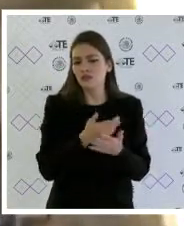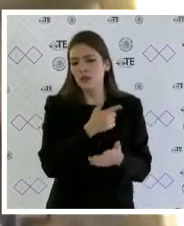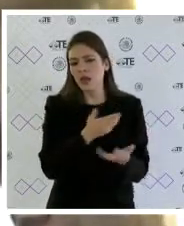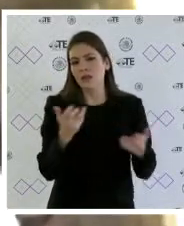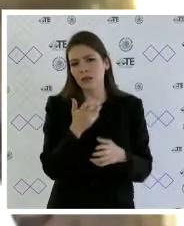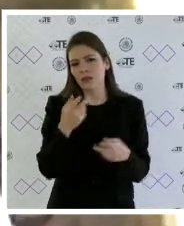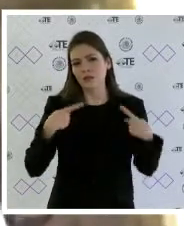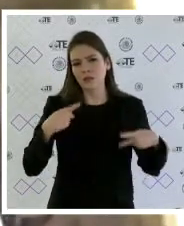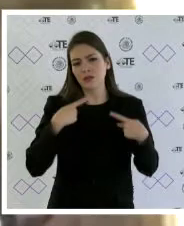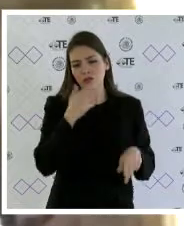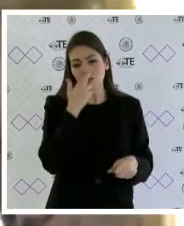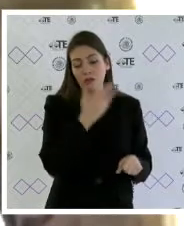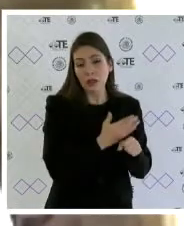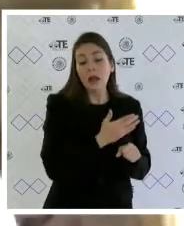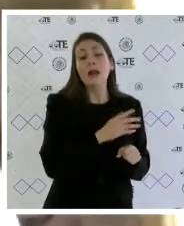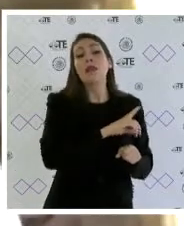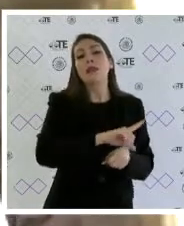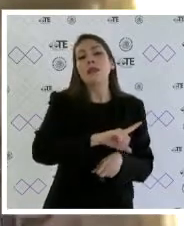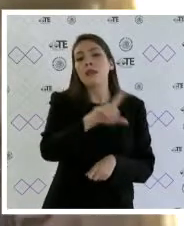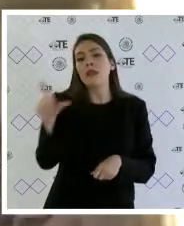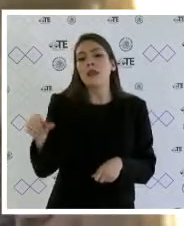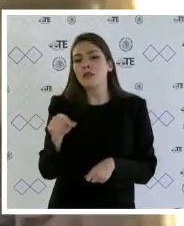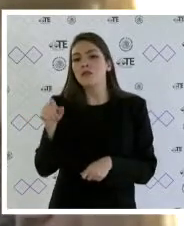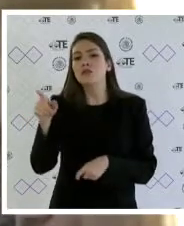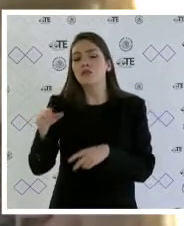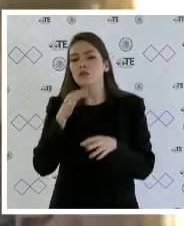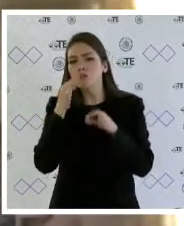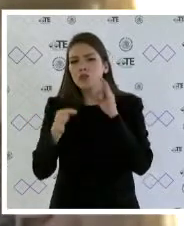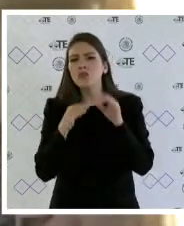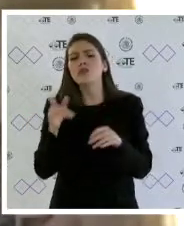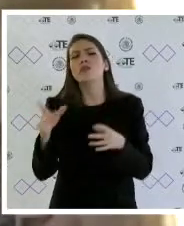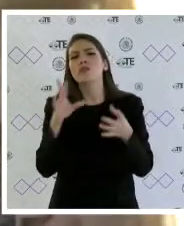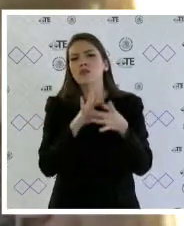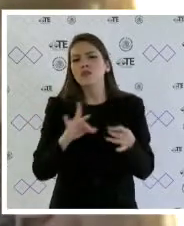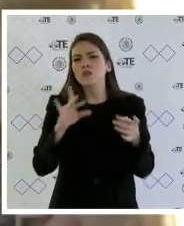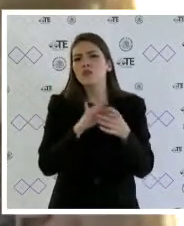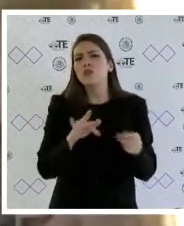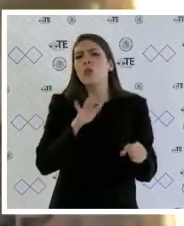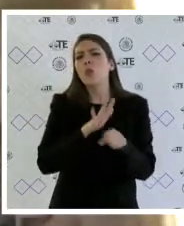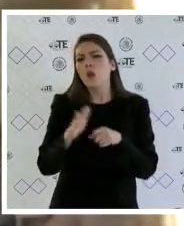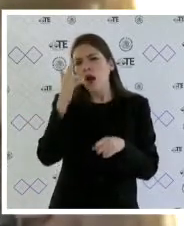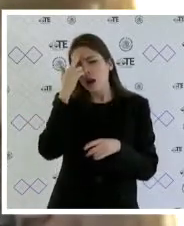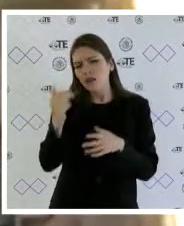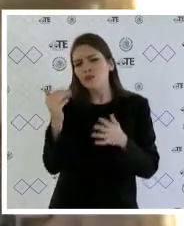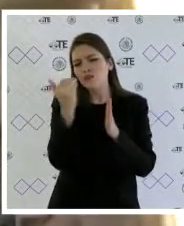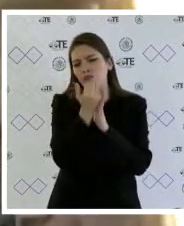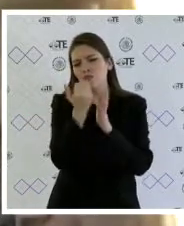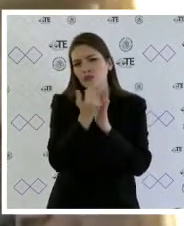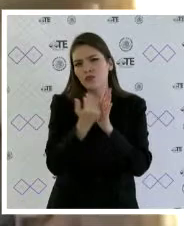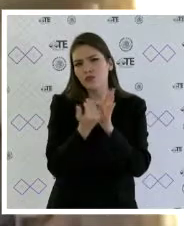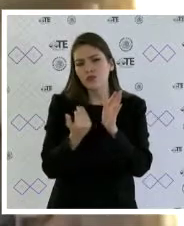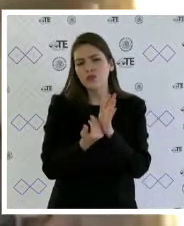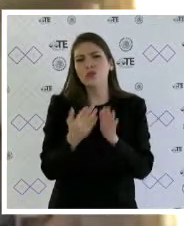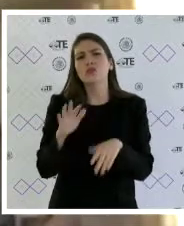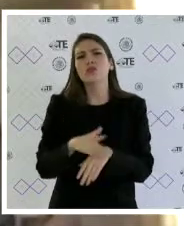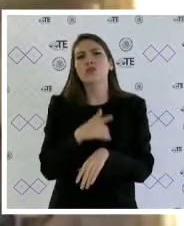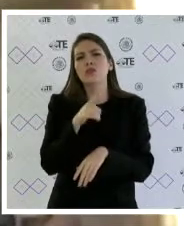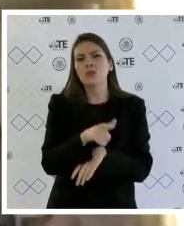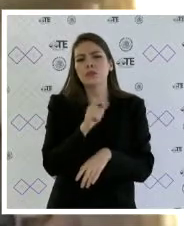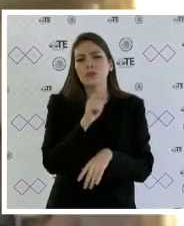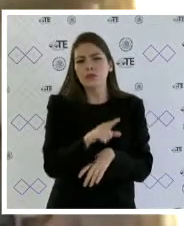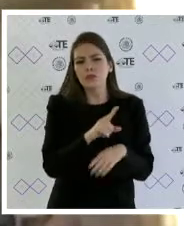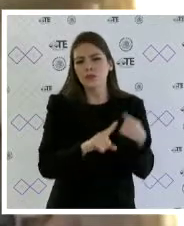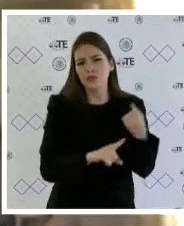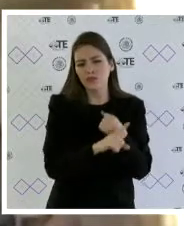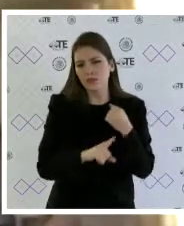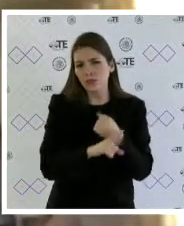y de ello ya después expresar poner al promovente cuál fue la razón por la que el agravio dejó de combatir eficazmente la resolución imponada en ese aspecto